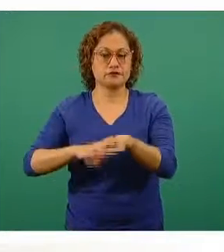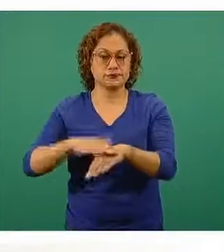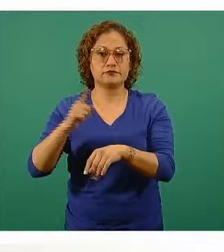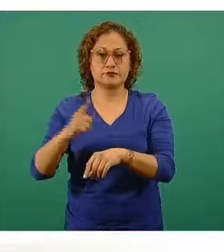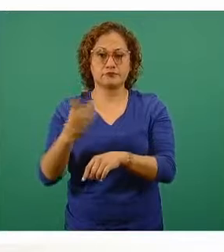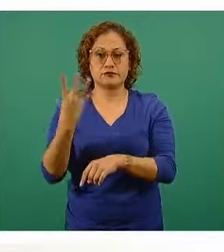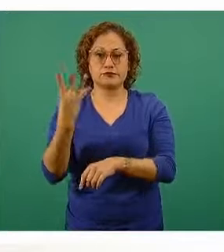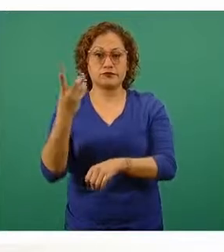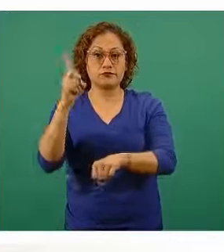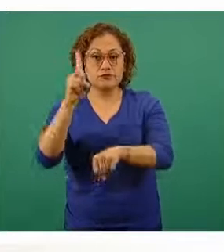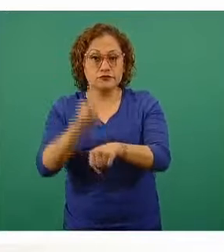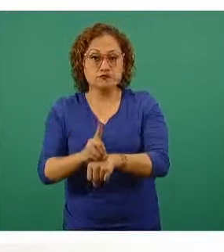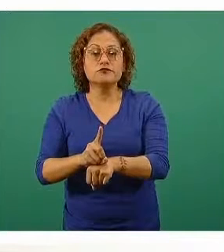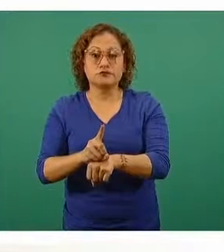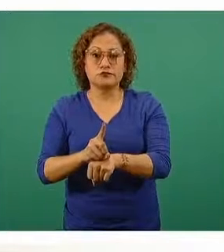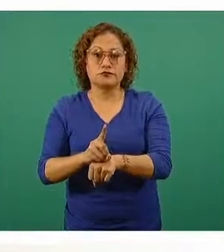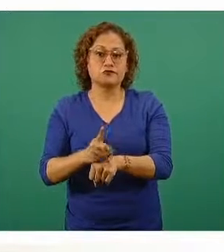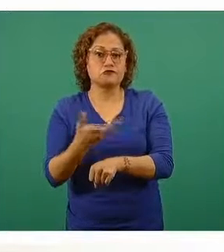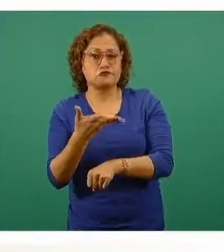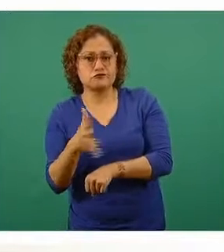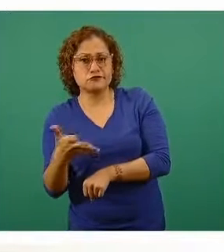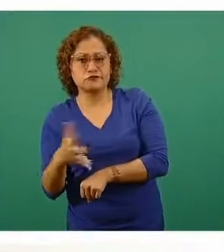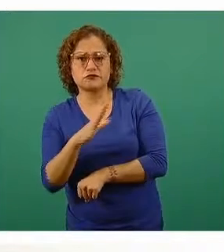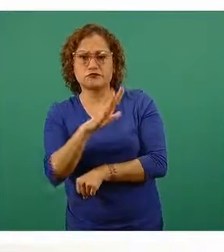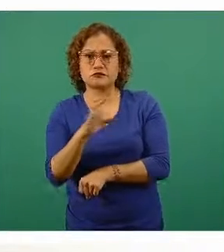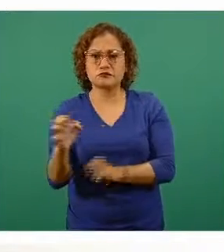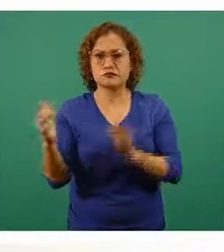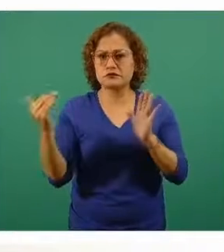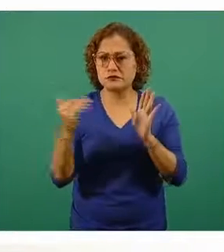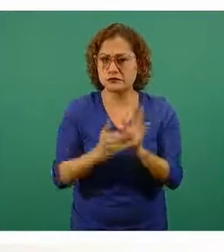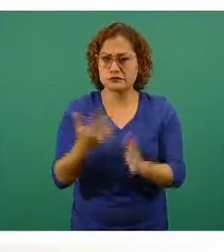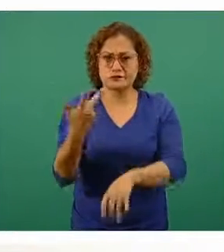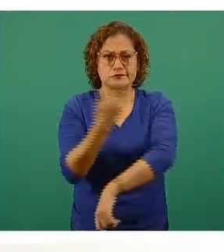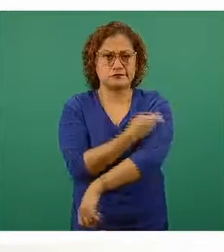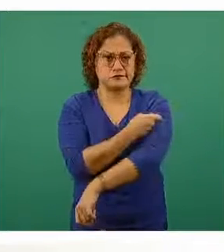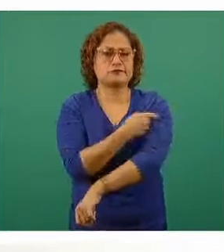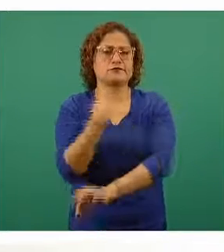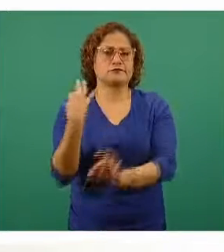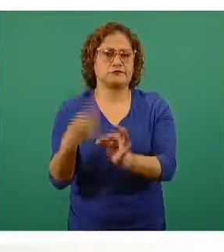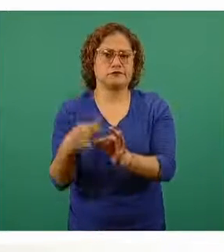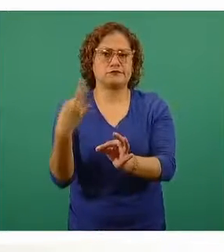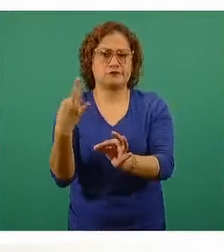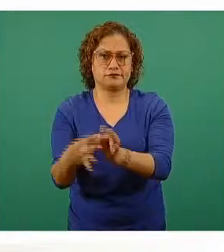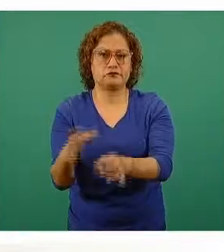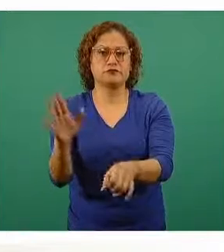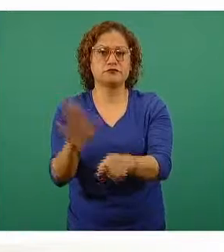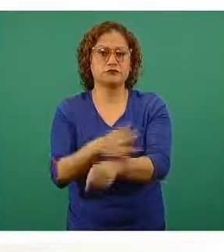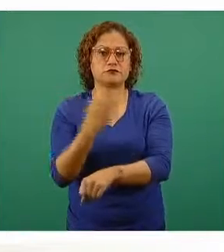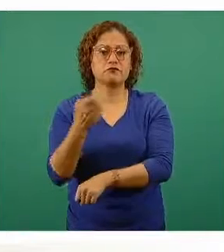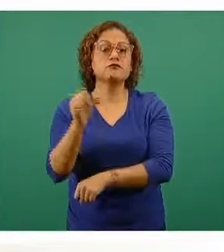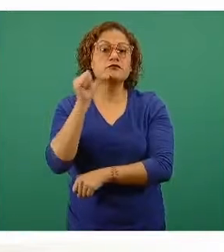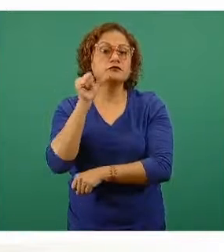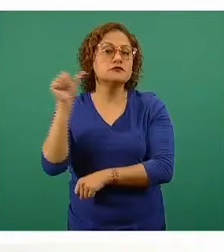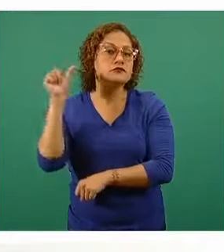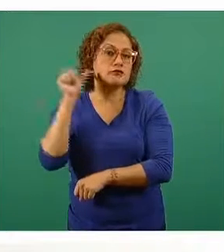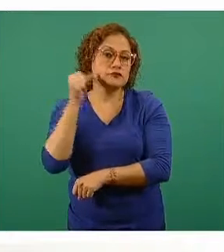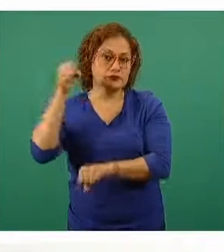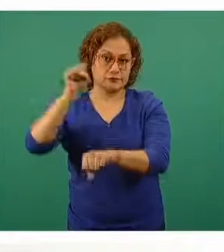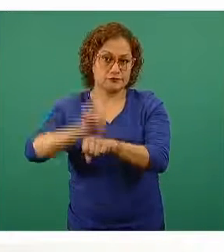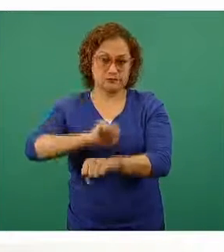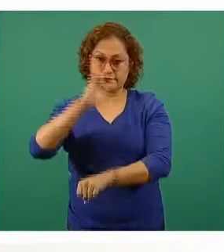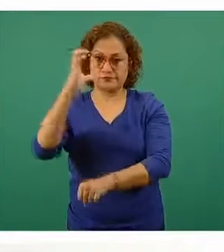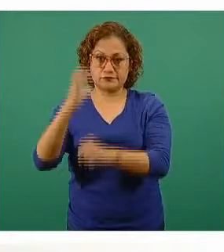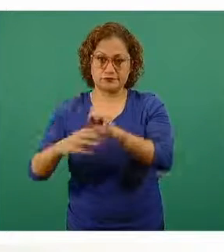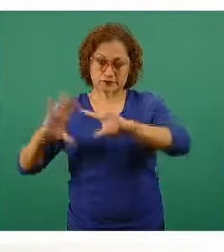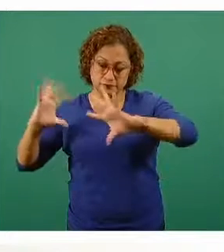de medio millón de dosis aplicadas. Y por esta misma razón es que la semana que acaba de terminar o que terminó el día de ayer,